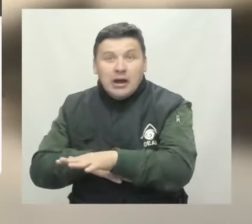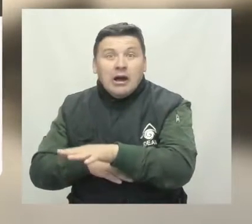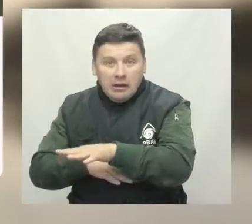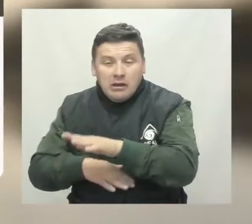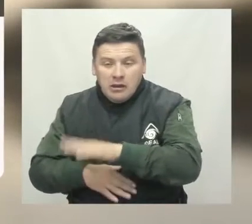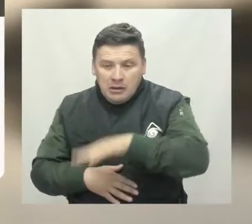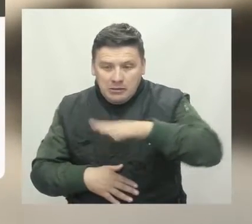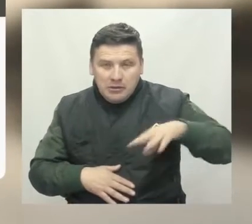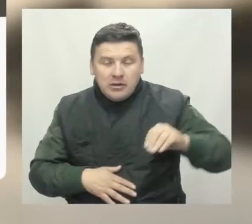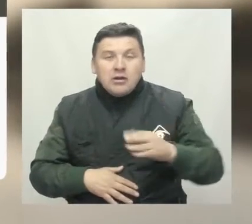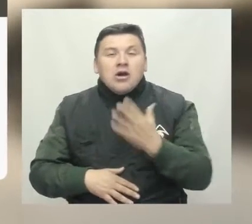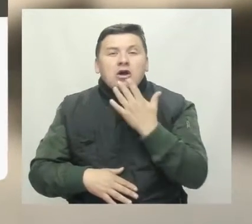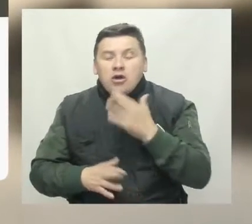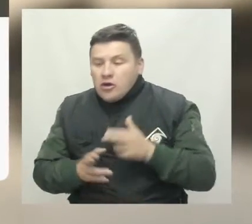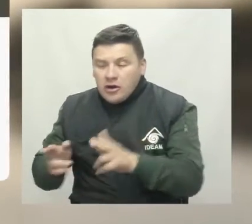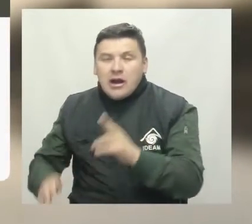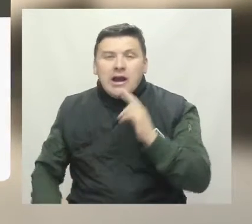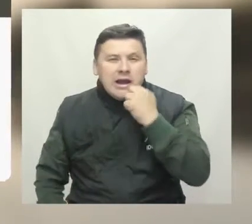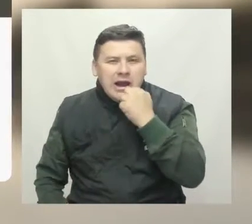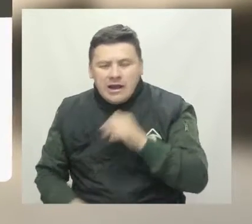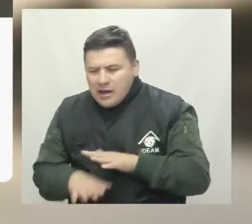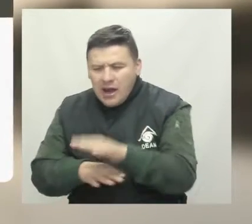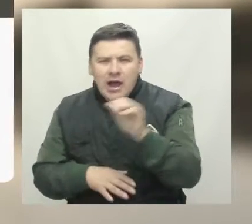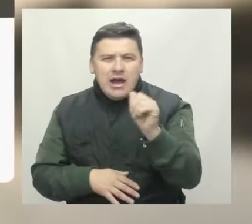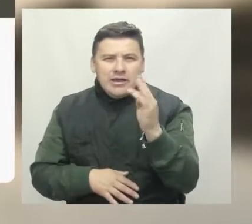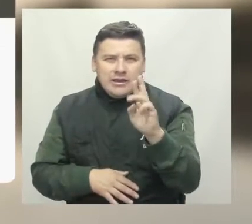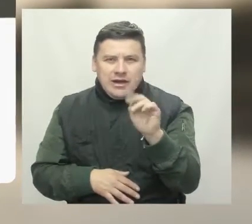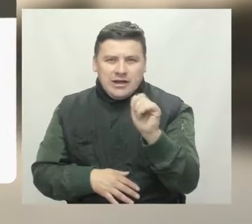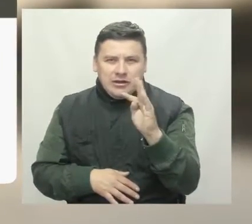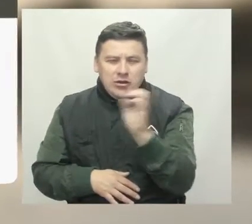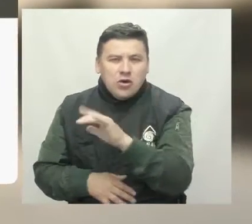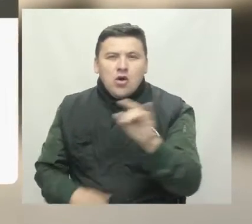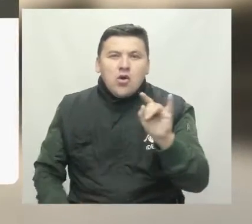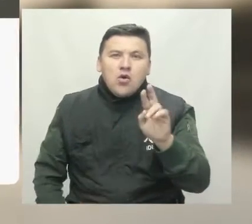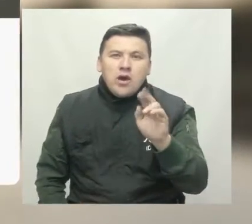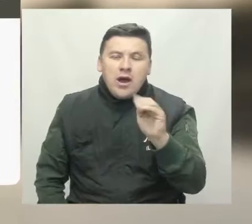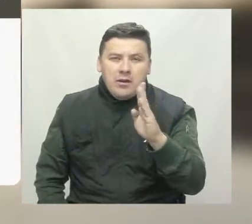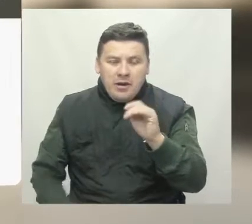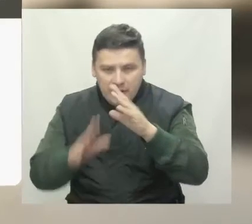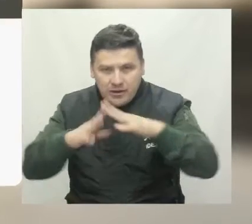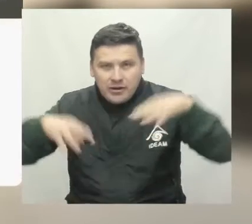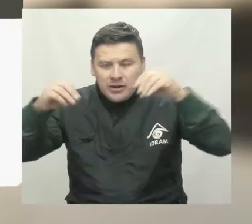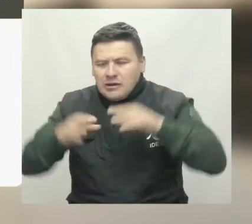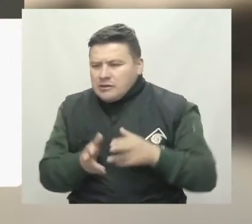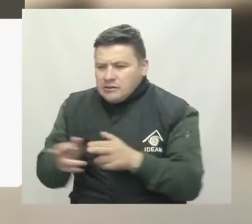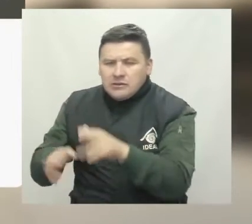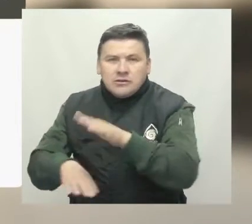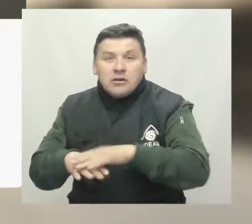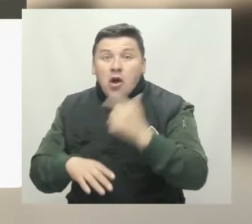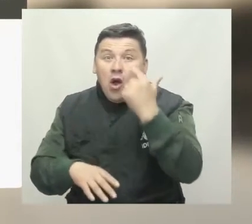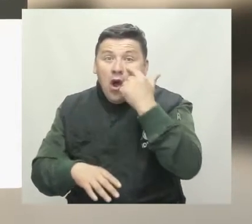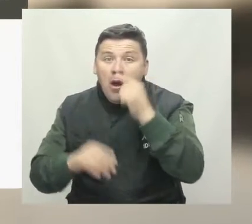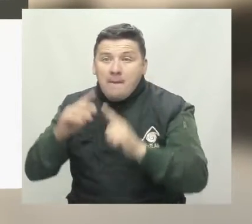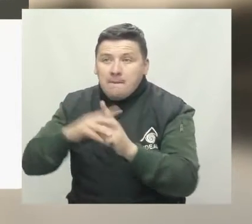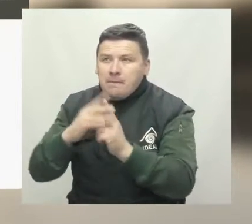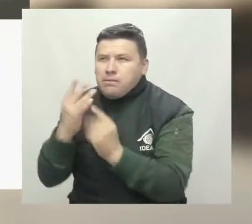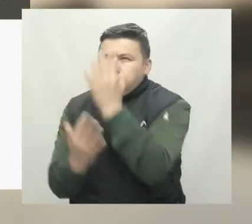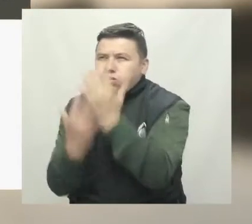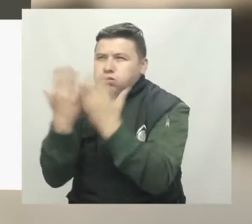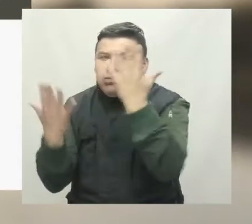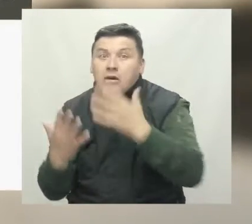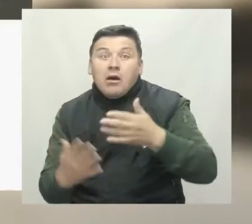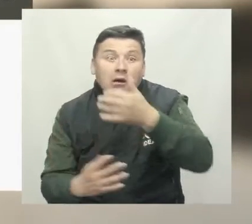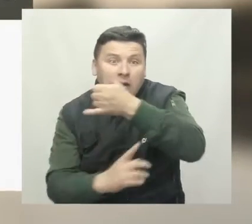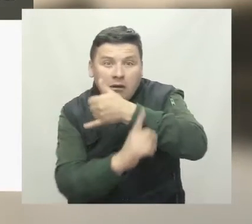y alerta naranja en el río Atrato y riberas ubicadas en el Golfo de Urabá. Alerta roja por posibles incendios en regiones del Caribe y la